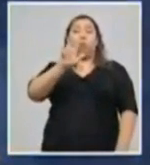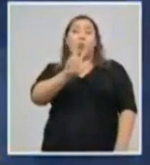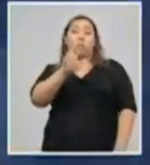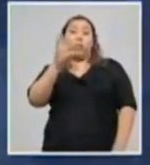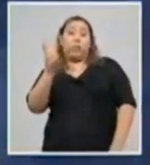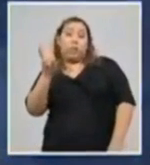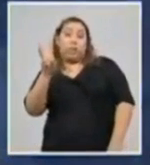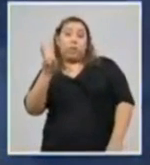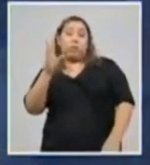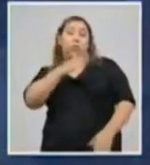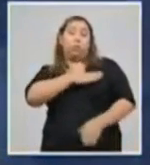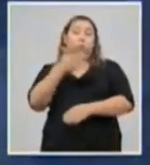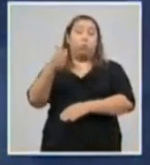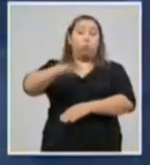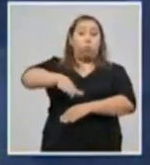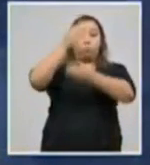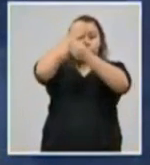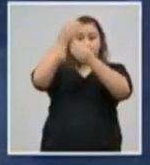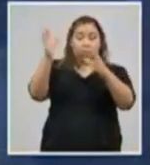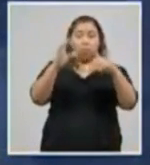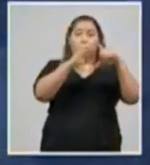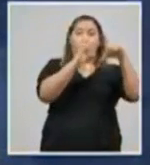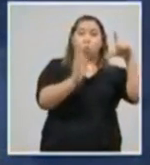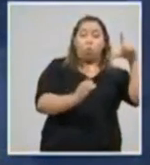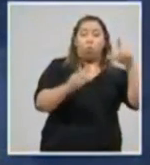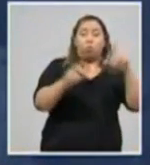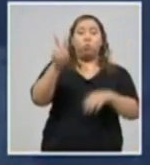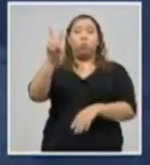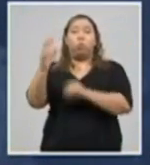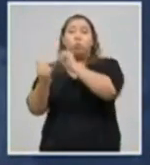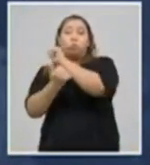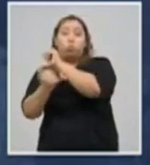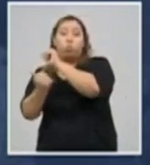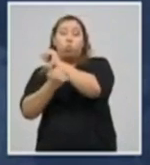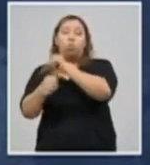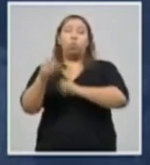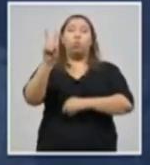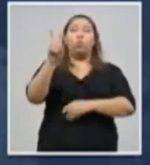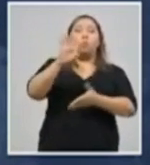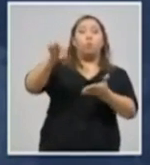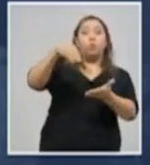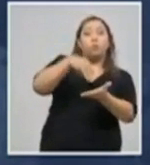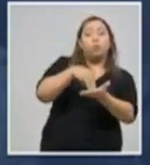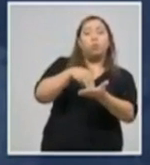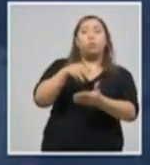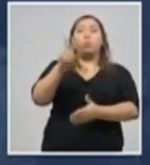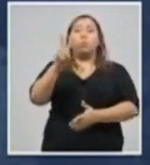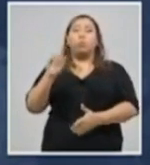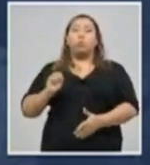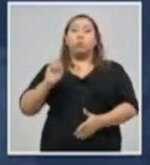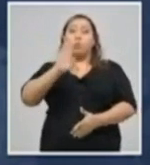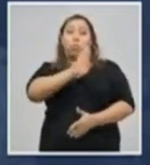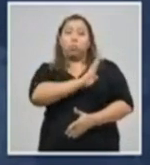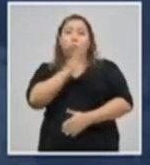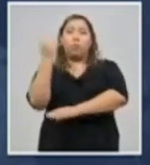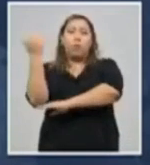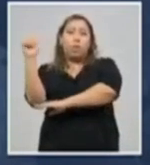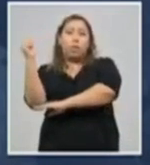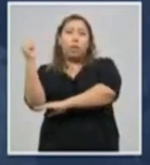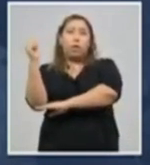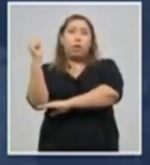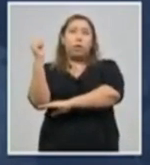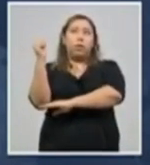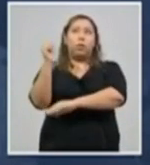en el departamento de Cortés, 2 en Lloro, 2 en Francisco Morazán, 2 en Santa Bárbara y Atlántida, Intibucá y Valle con un